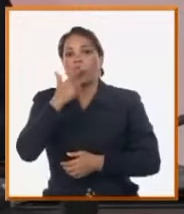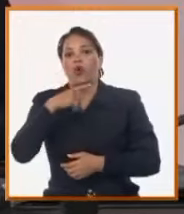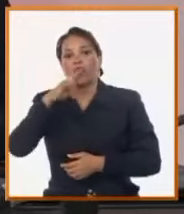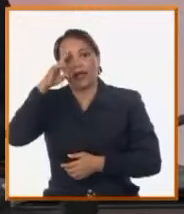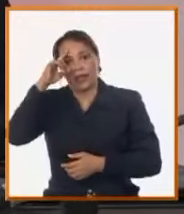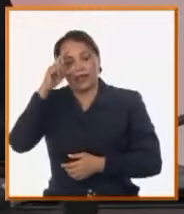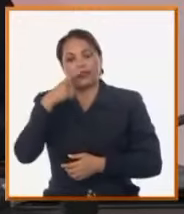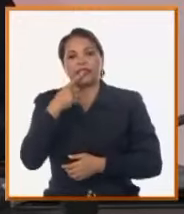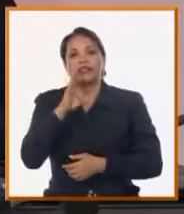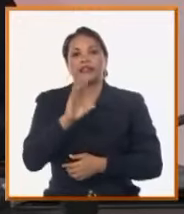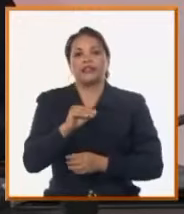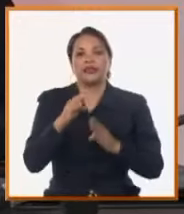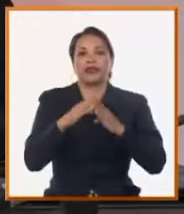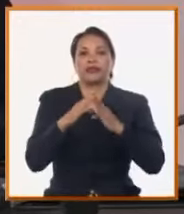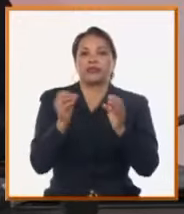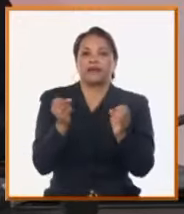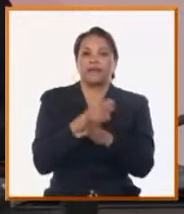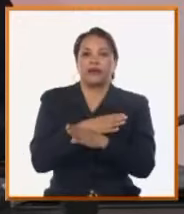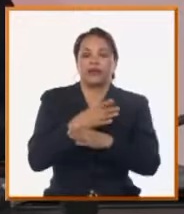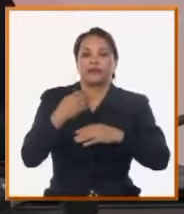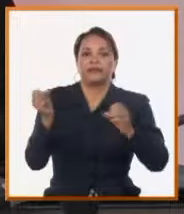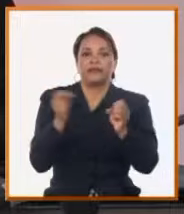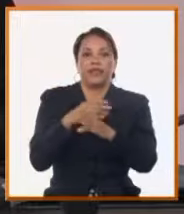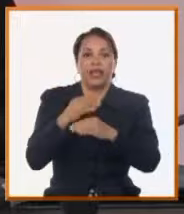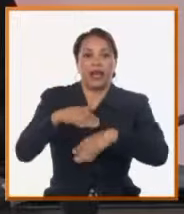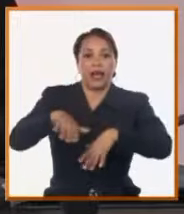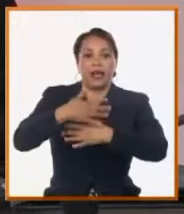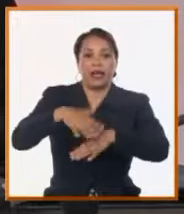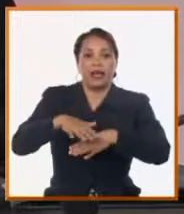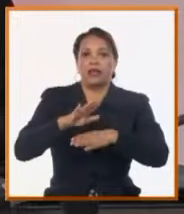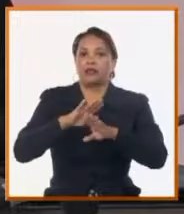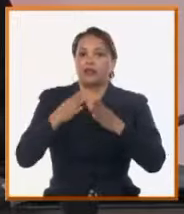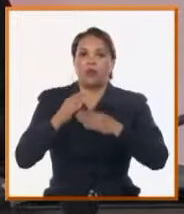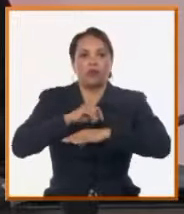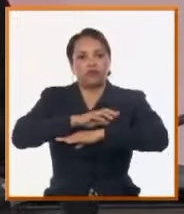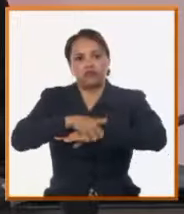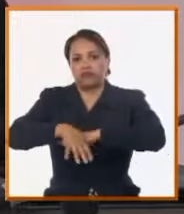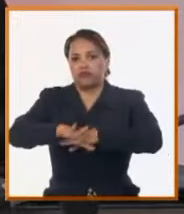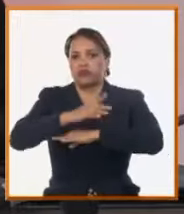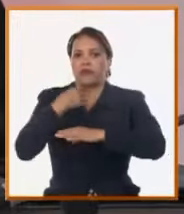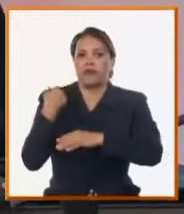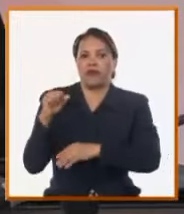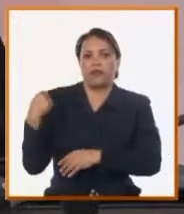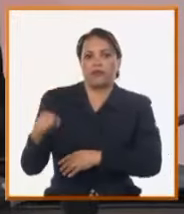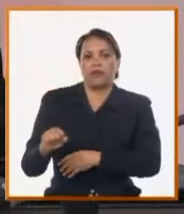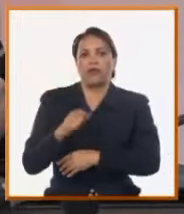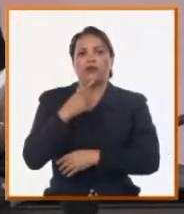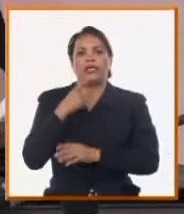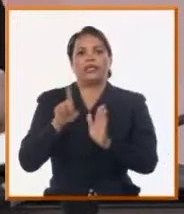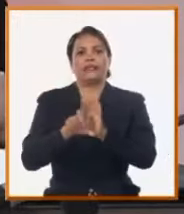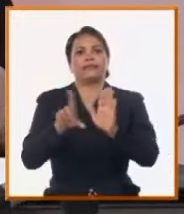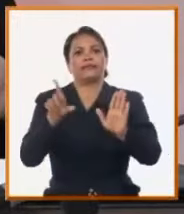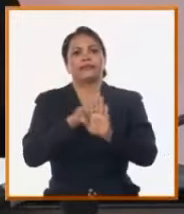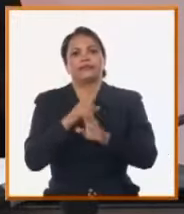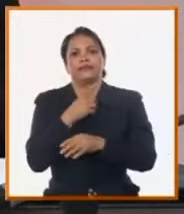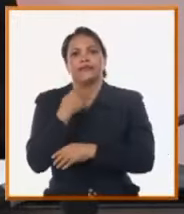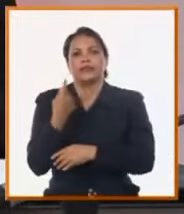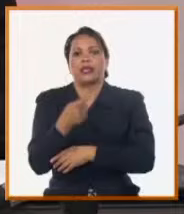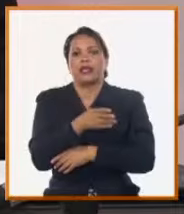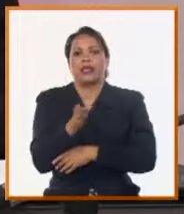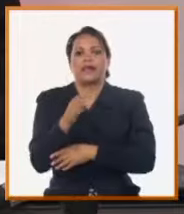Casablanca. Y dicen en Casablanca, en la carretera del asilo, hay de todo salieros gigantes, violaciones, ilegalidades, desvío de agua.